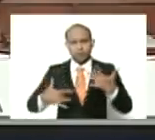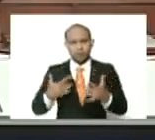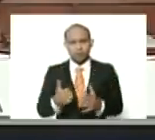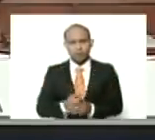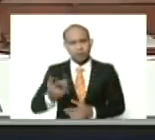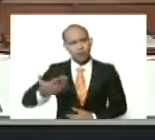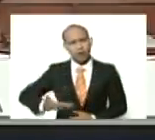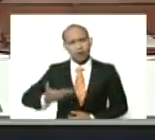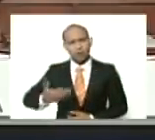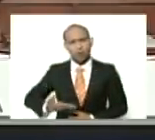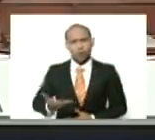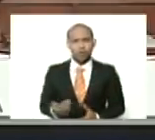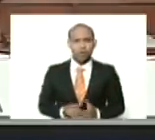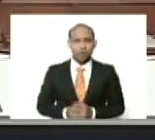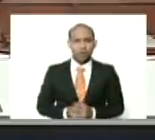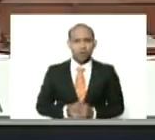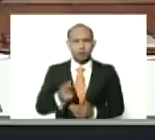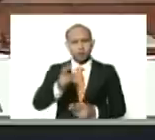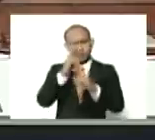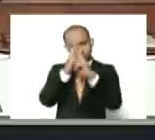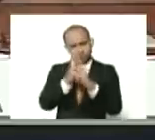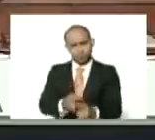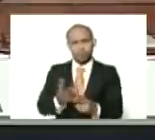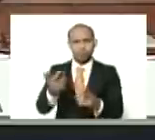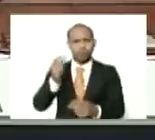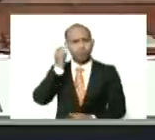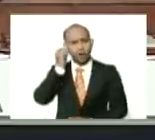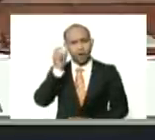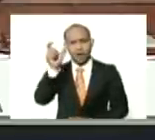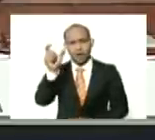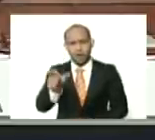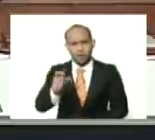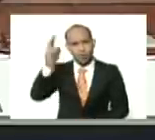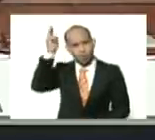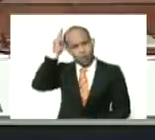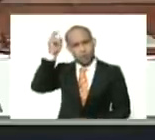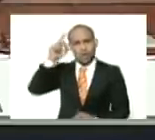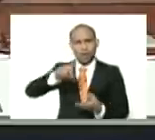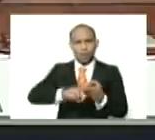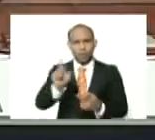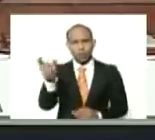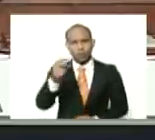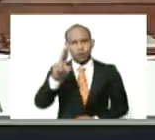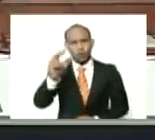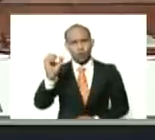la importancia que tiene, reconocer, quien fue la indiurquía, la esposa de Guaicaipuro,